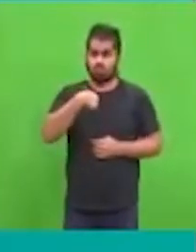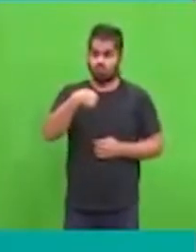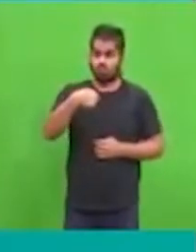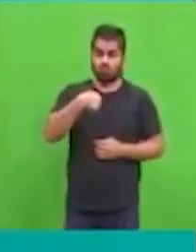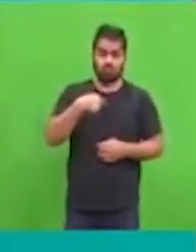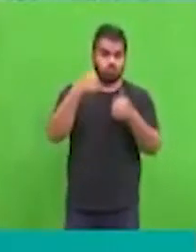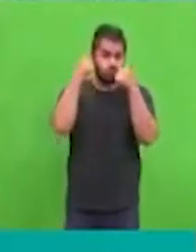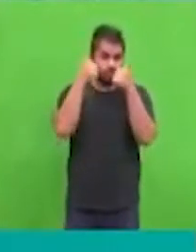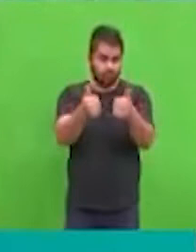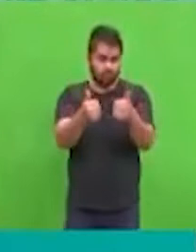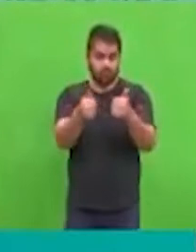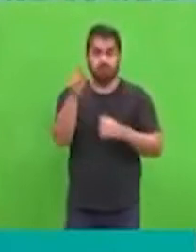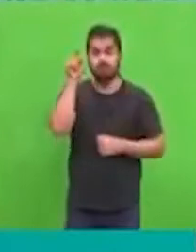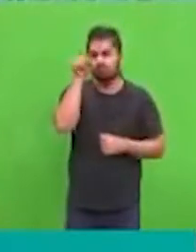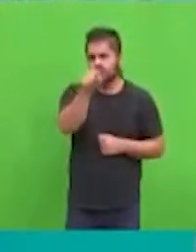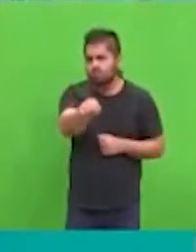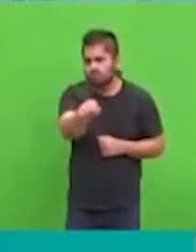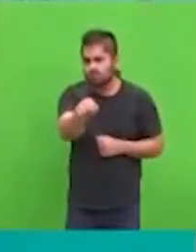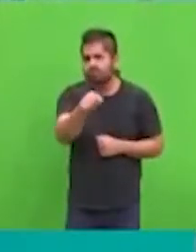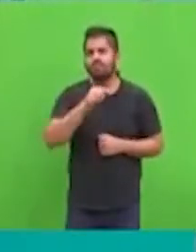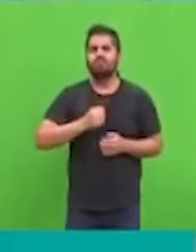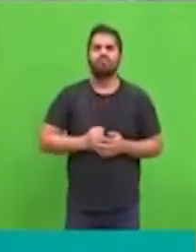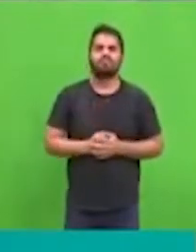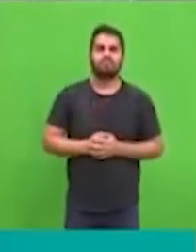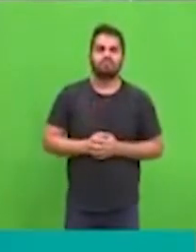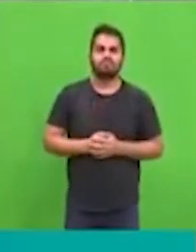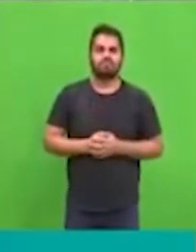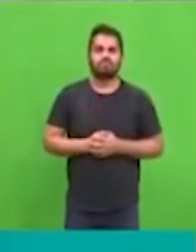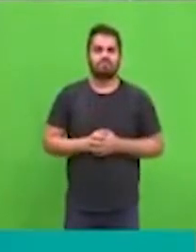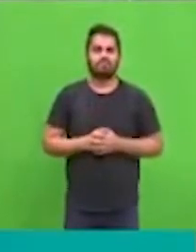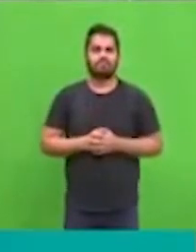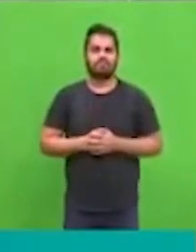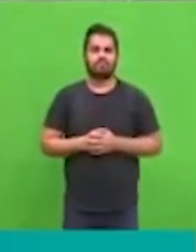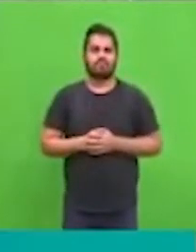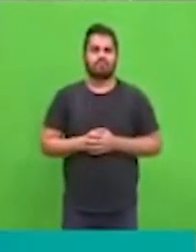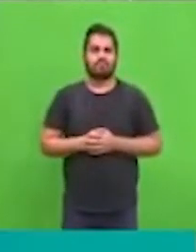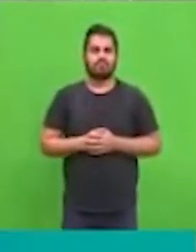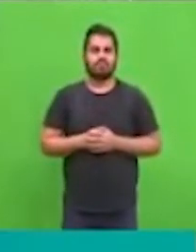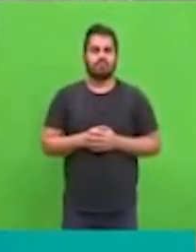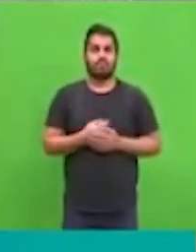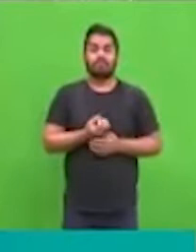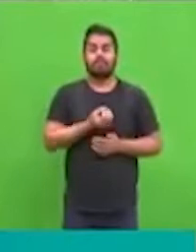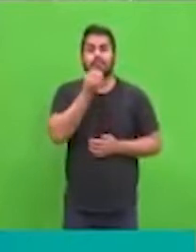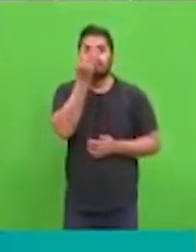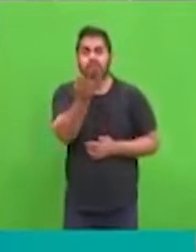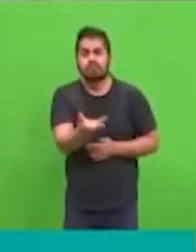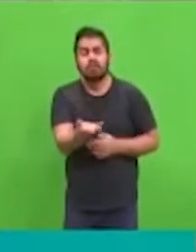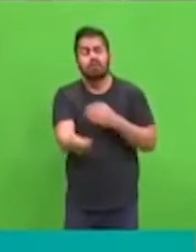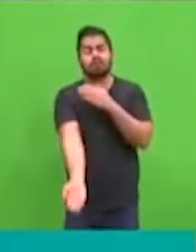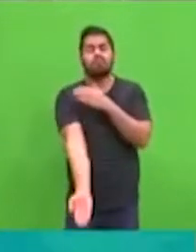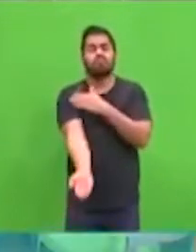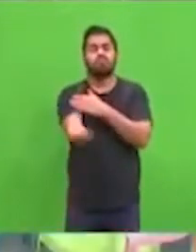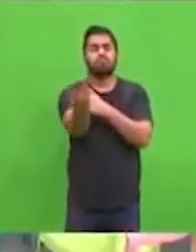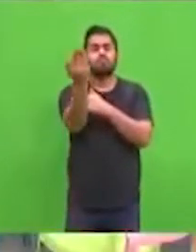pero eso ya es un proyecto de Estado, ¿verdad? Pero como mínimo tener al aire por cinco años y que este contenido esté